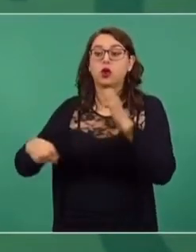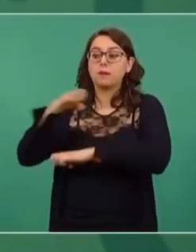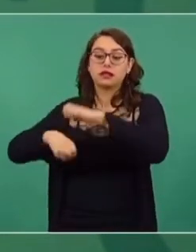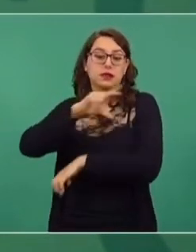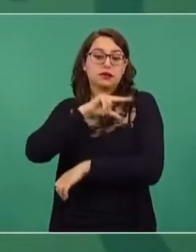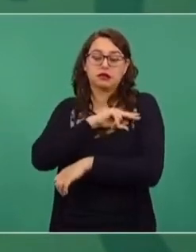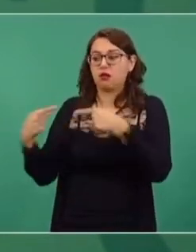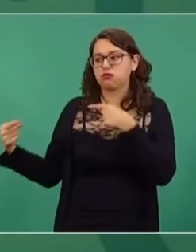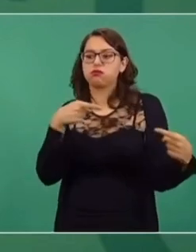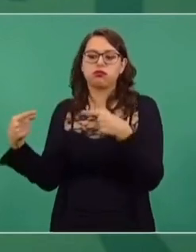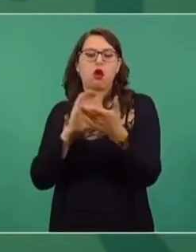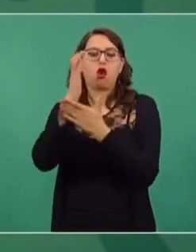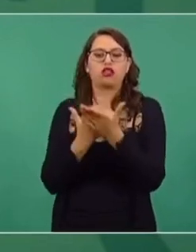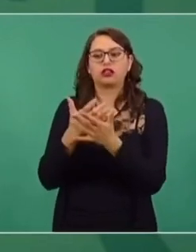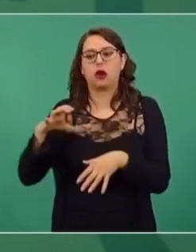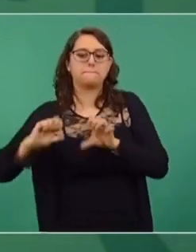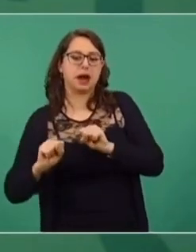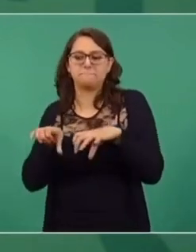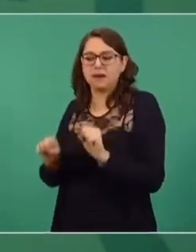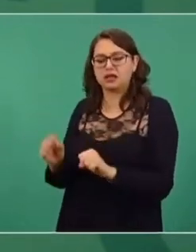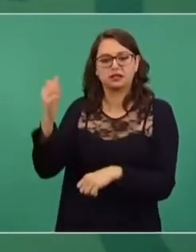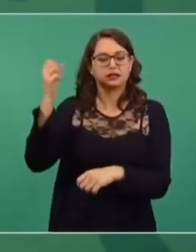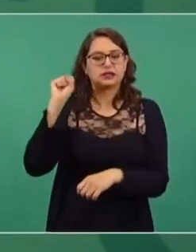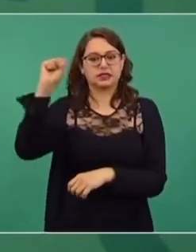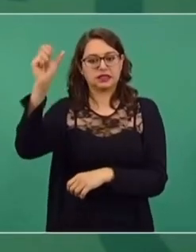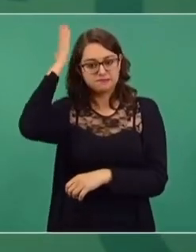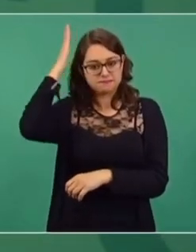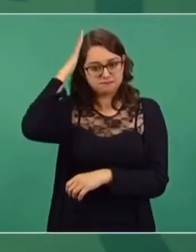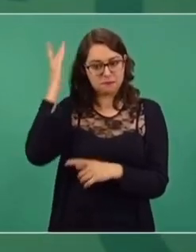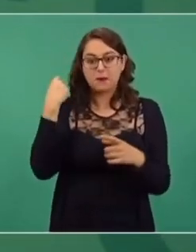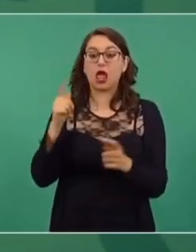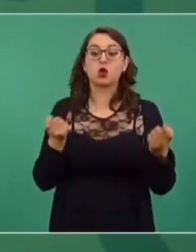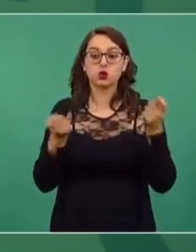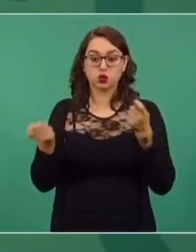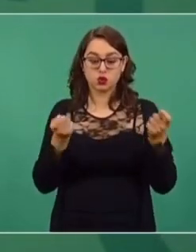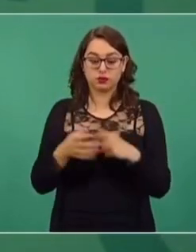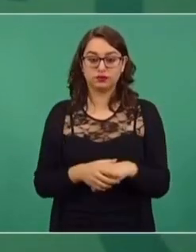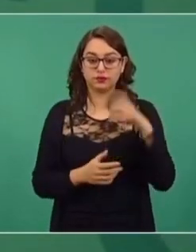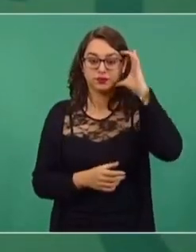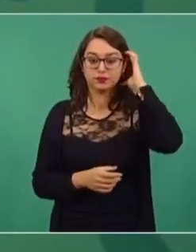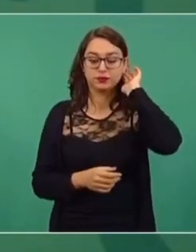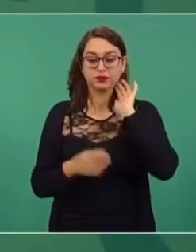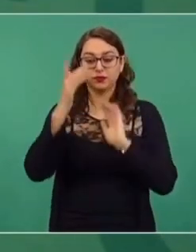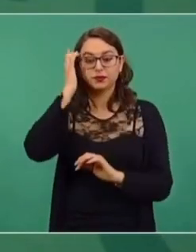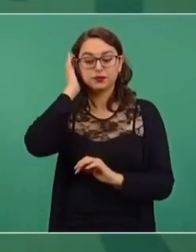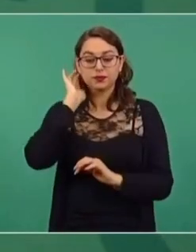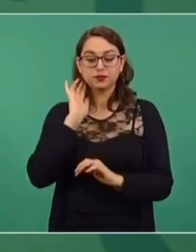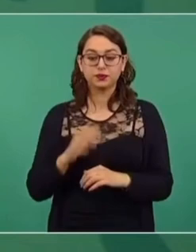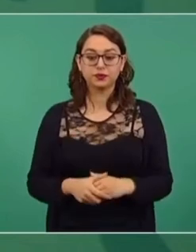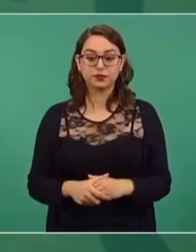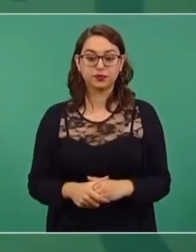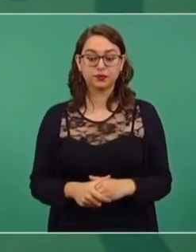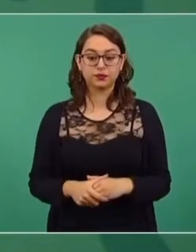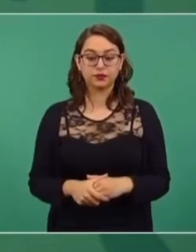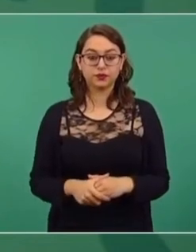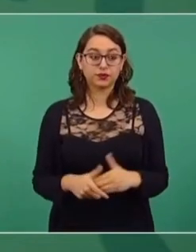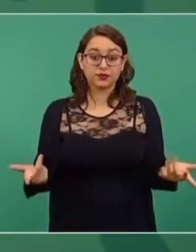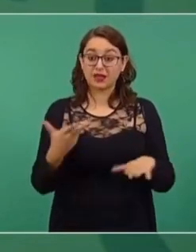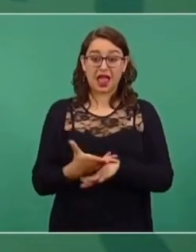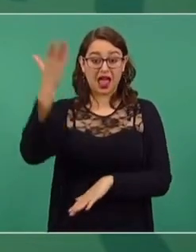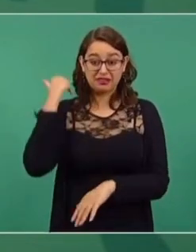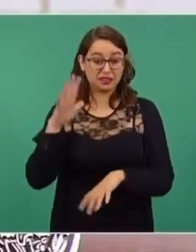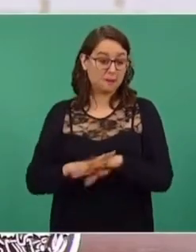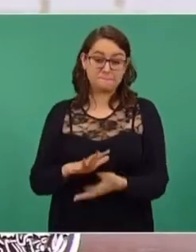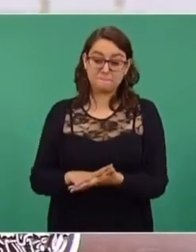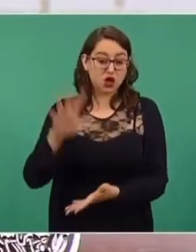se pelean los sindicatos, los líderes para tener el control. Esto antes estaba muy